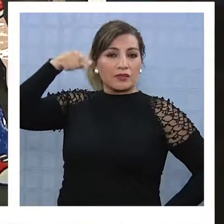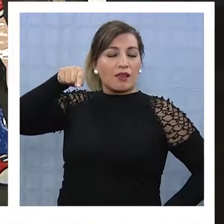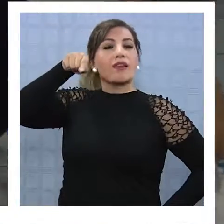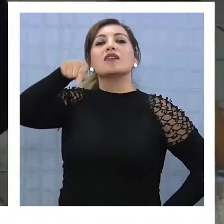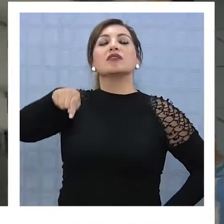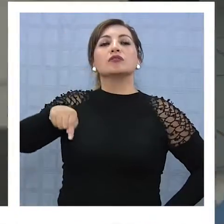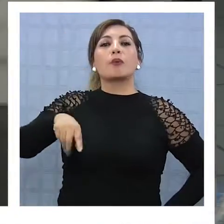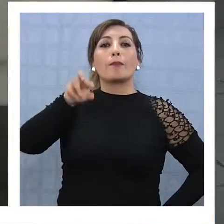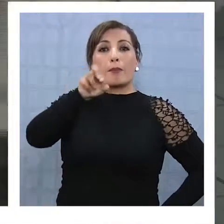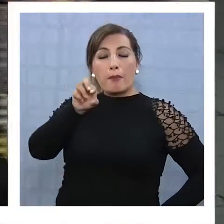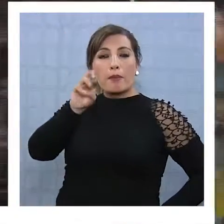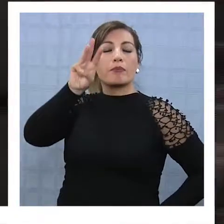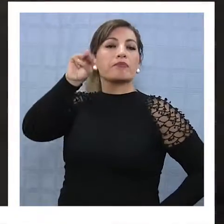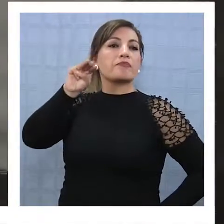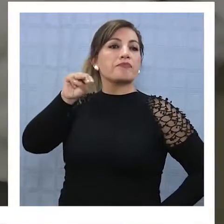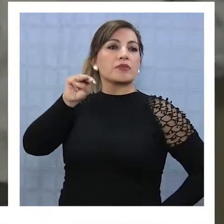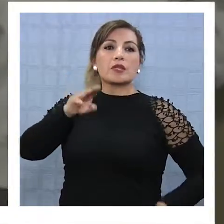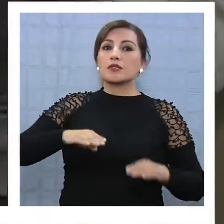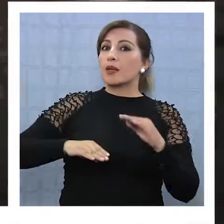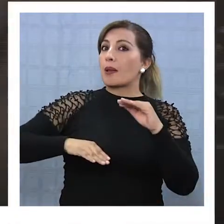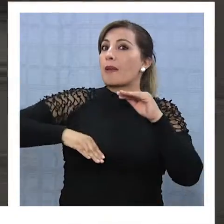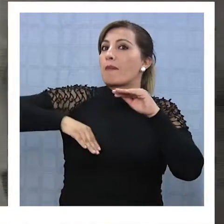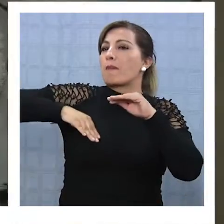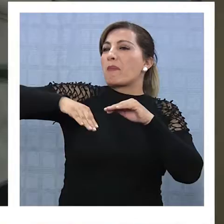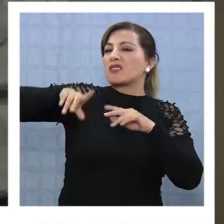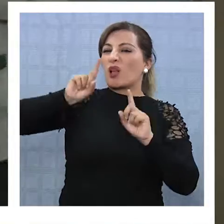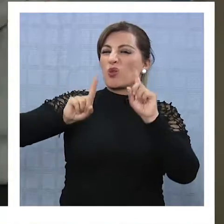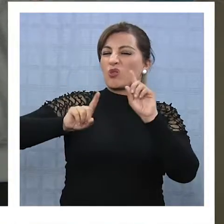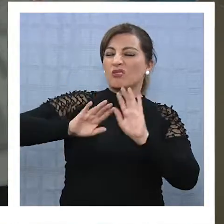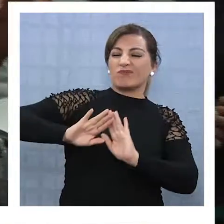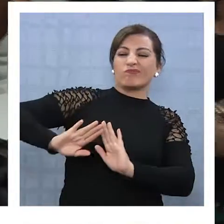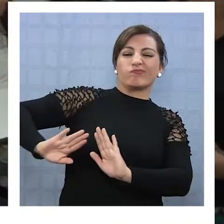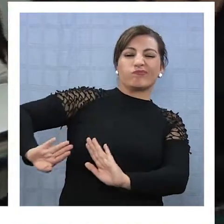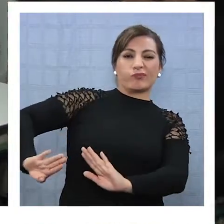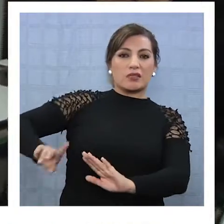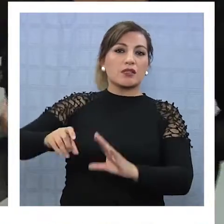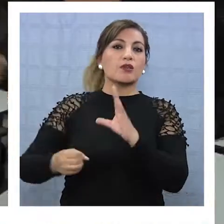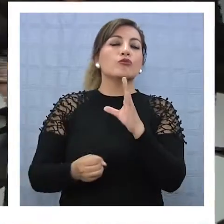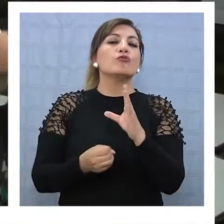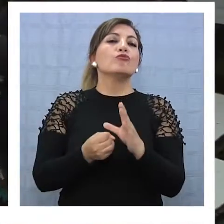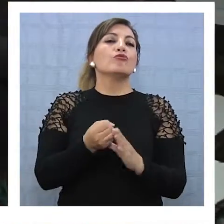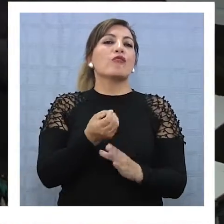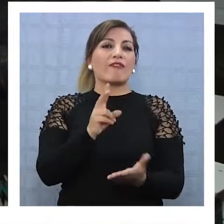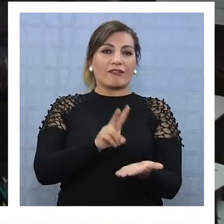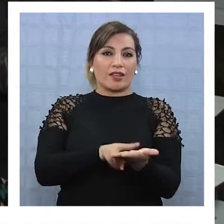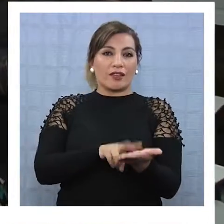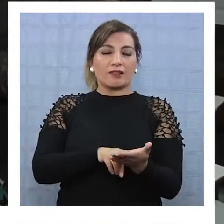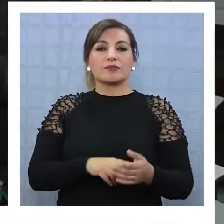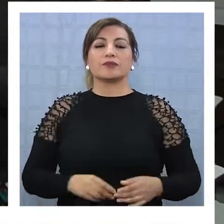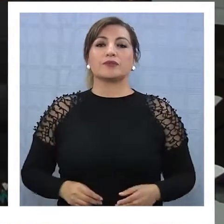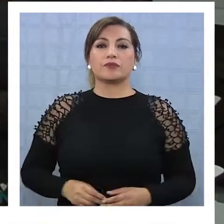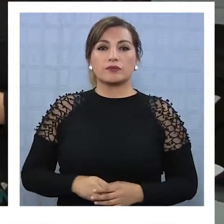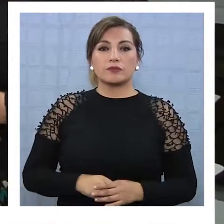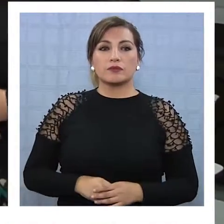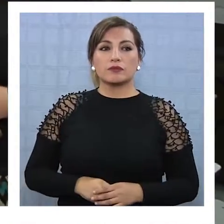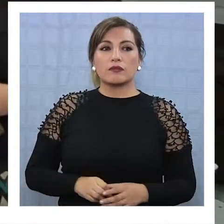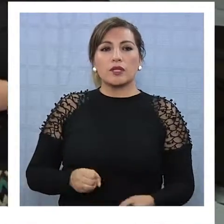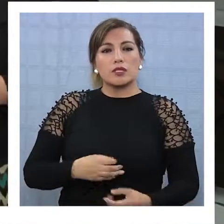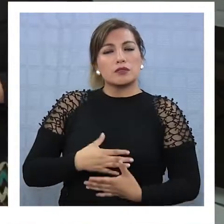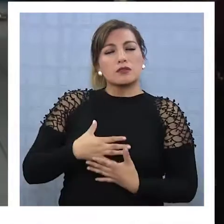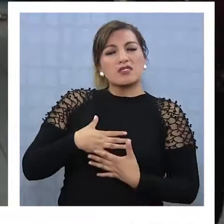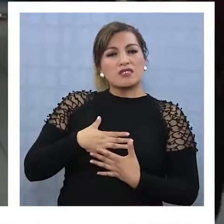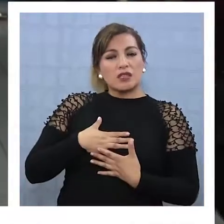de los aprendizajes, donde los apoderados han sido los más reacios a asumir estas nuevas realidades.